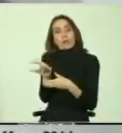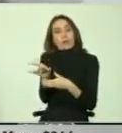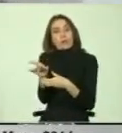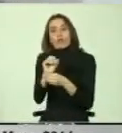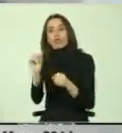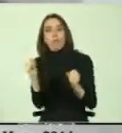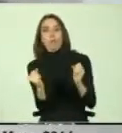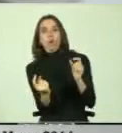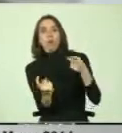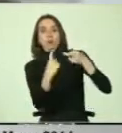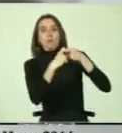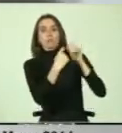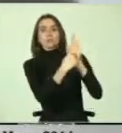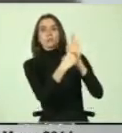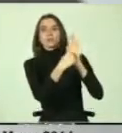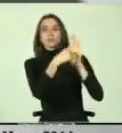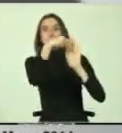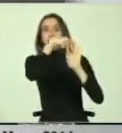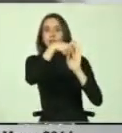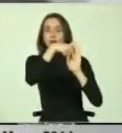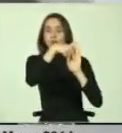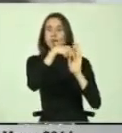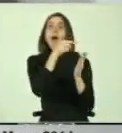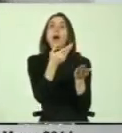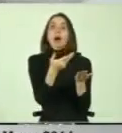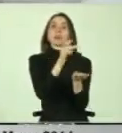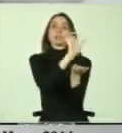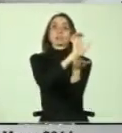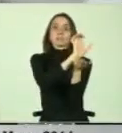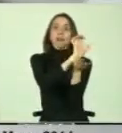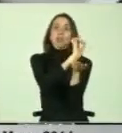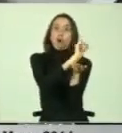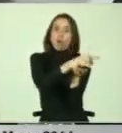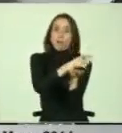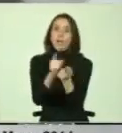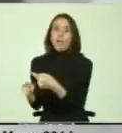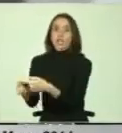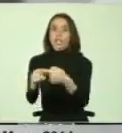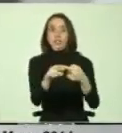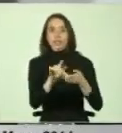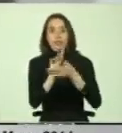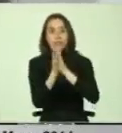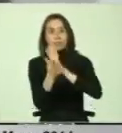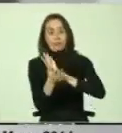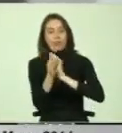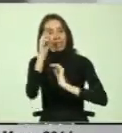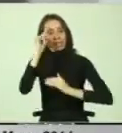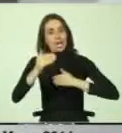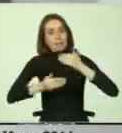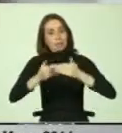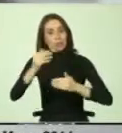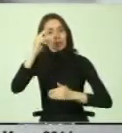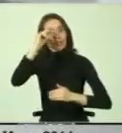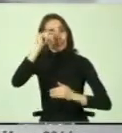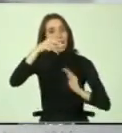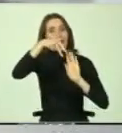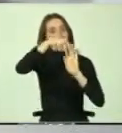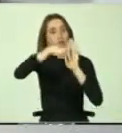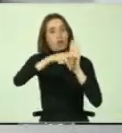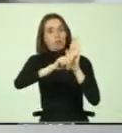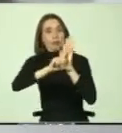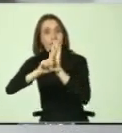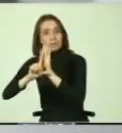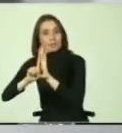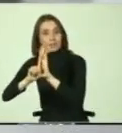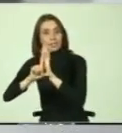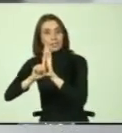acceder a ella. Por lo tanto, es obligación del Estado y de la sociedad en su conjunto crear los procedimientos, crear la normativa con el objeto